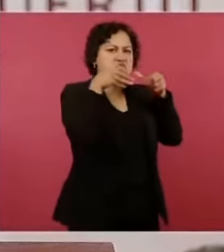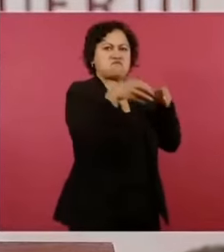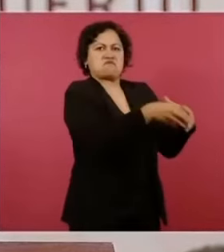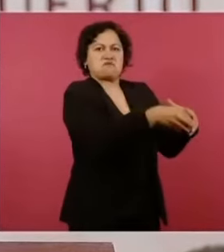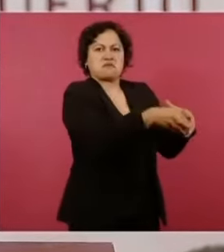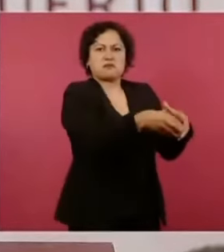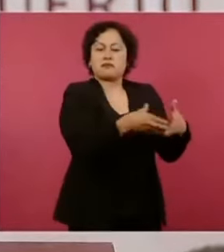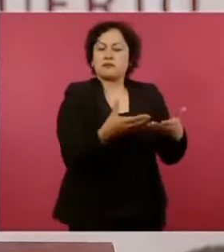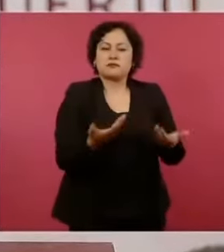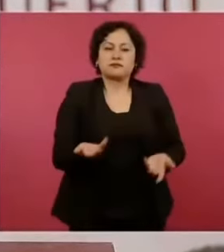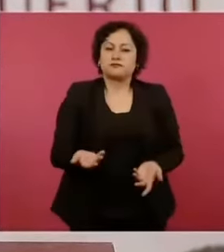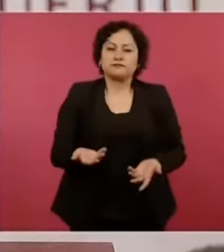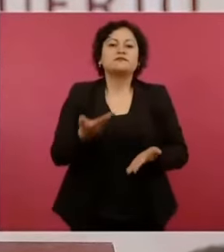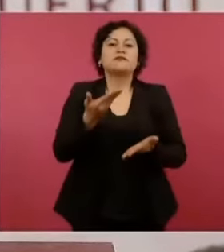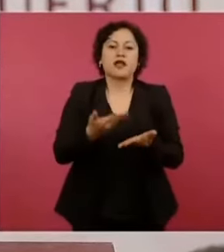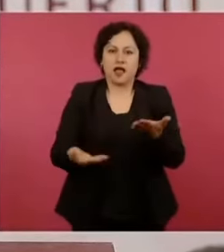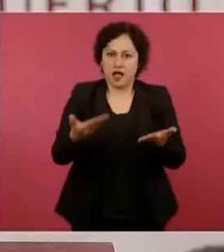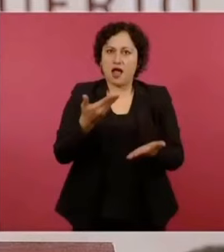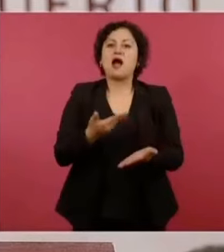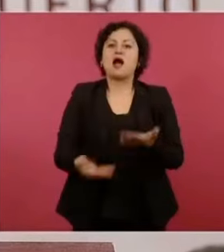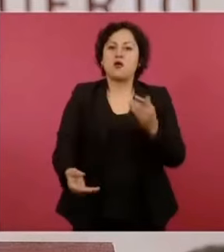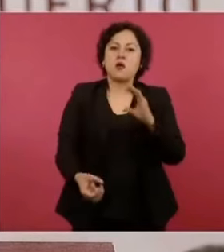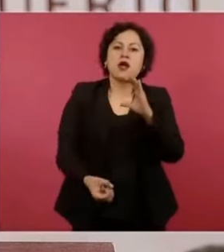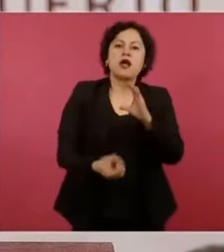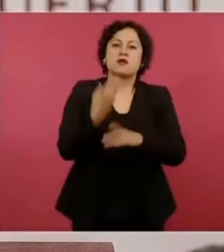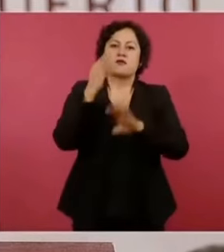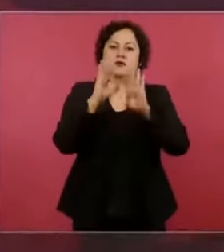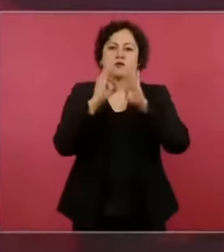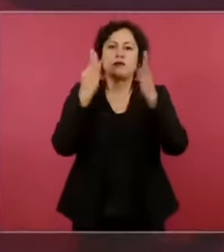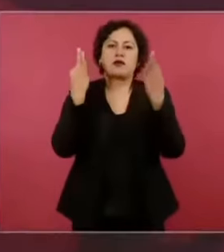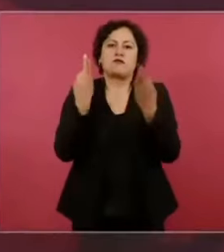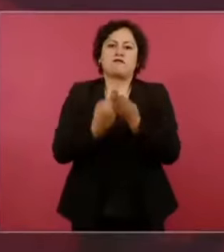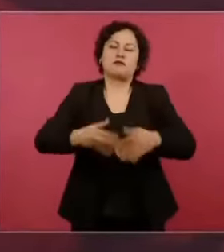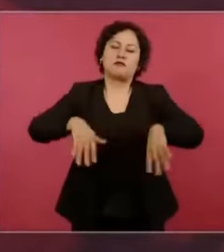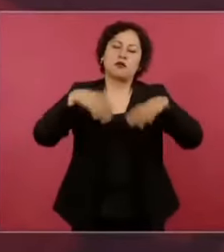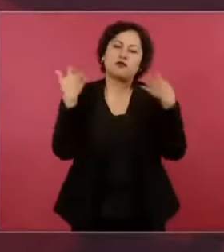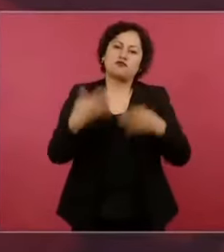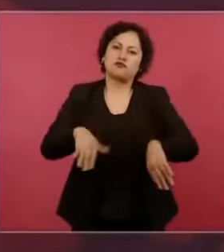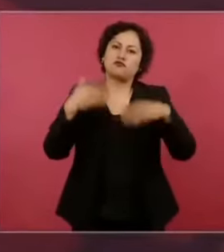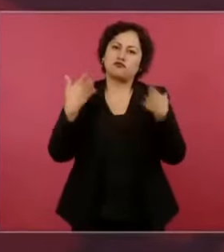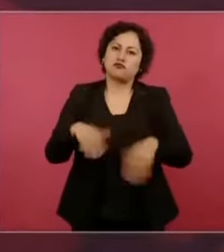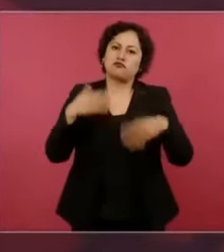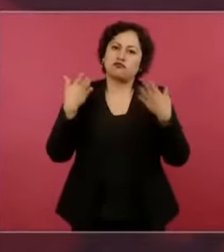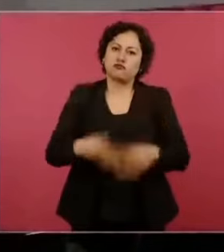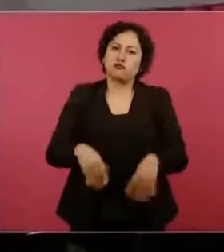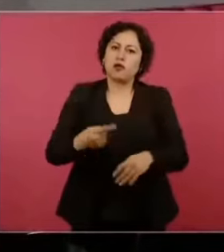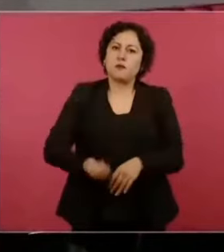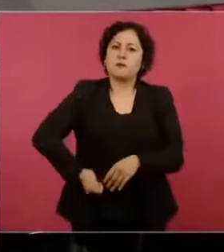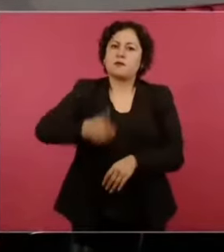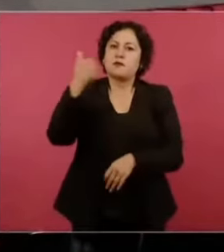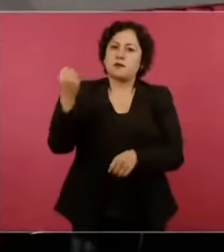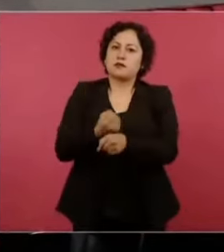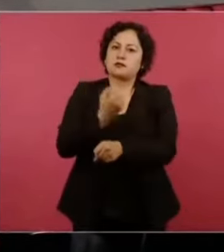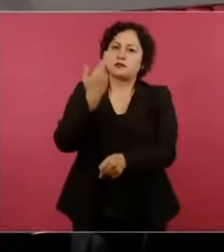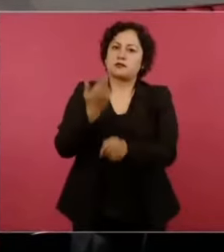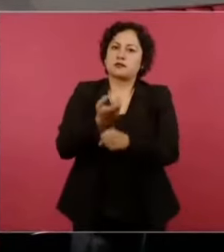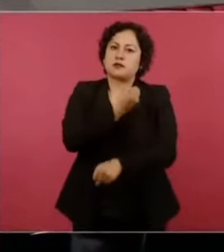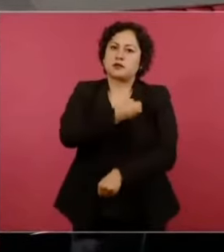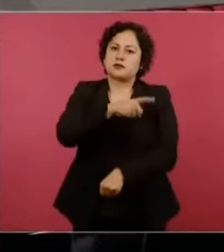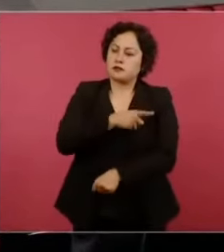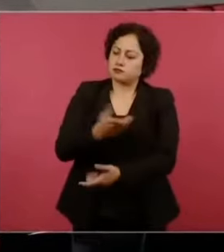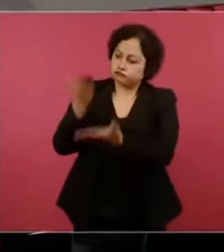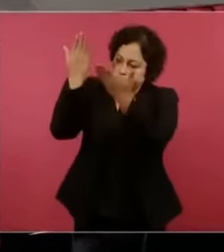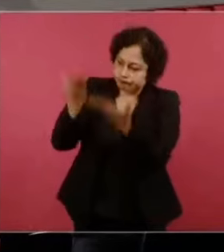un hombre que ha sido visionario y que ha sido un gran secretario de salud al que ha tenido su gobierno, el doctor Jorge Alcocer.